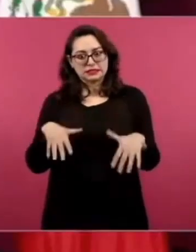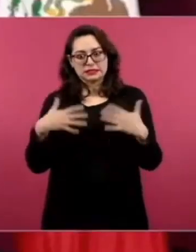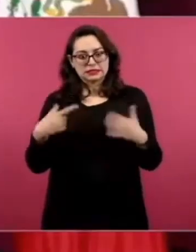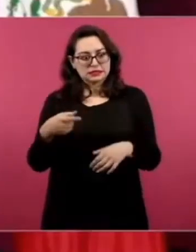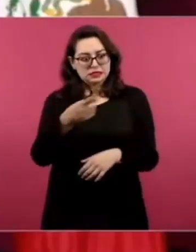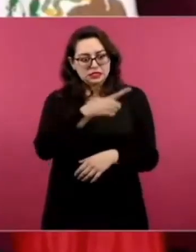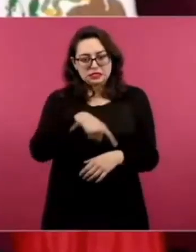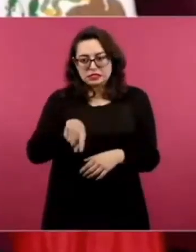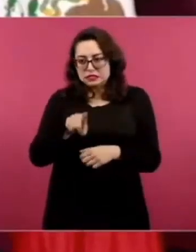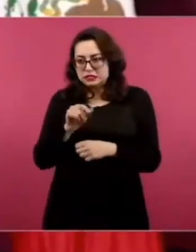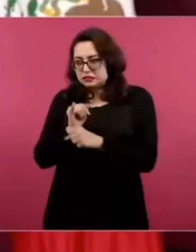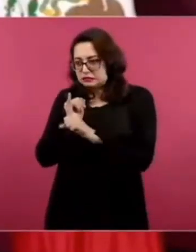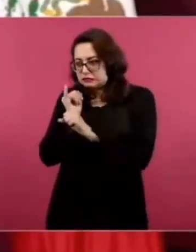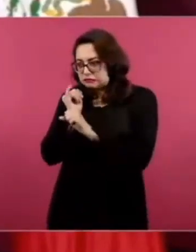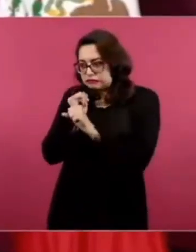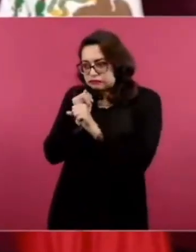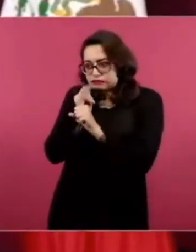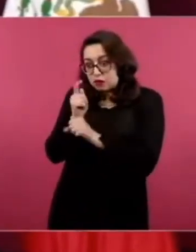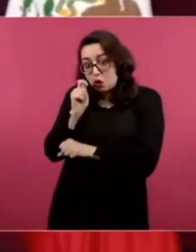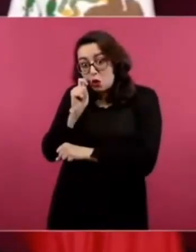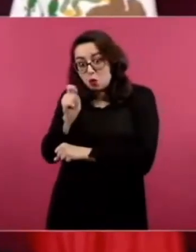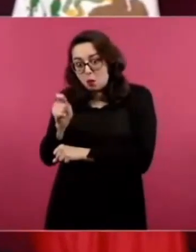Buscando. Y esto que planteas, por ejemplo.